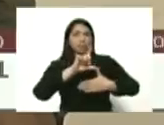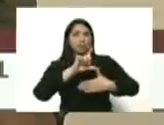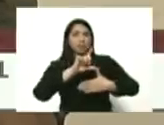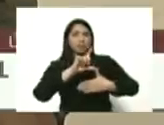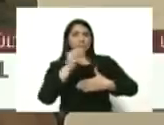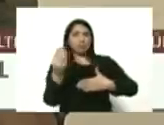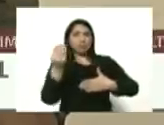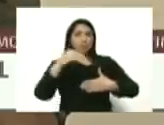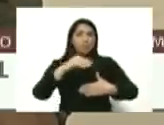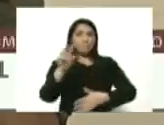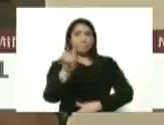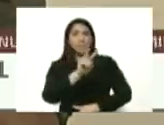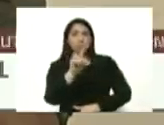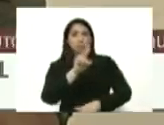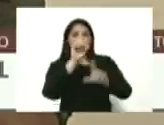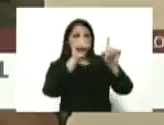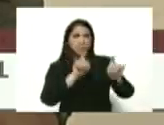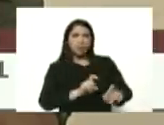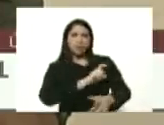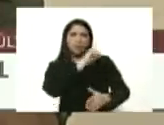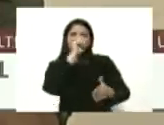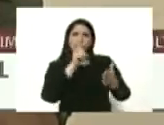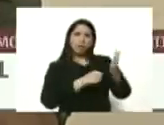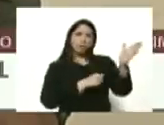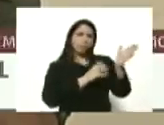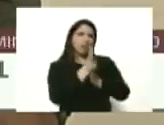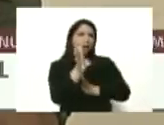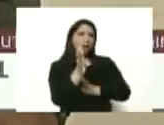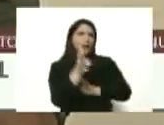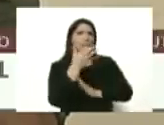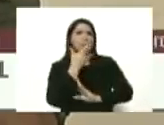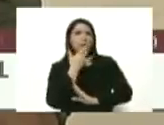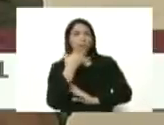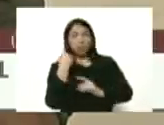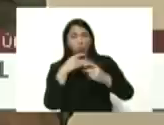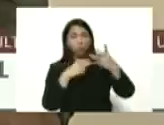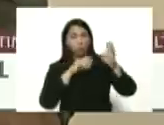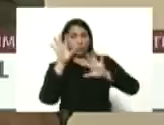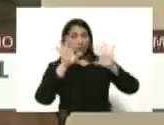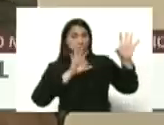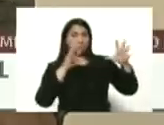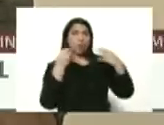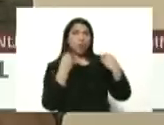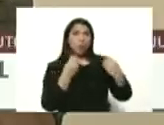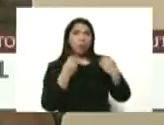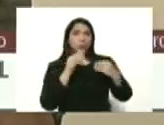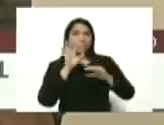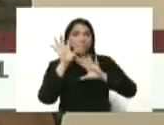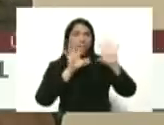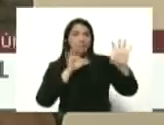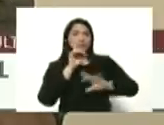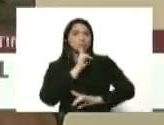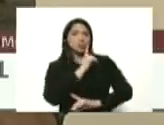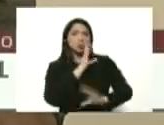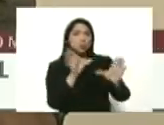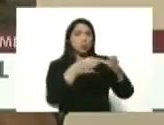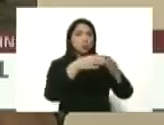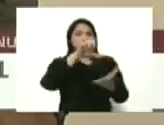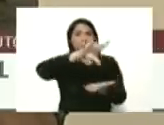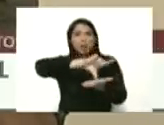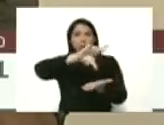agregado de que en Venezuela las pruebas son completamente gratuitas en el caso de otros países como los países del llamado grupo de Lima